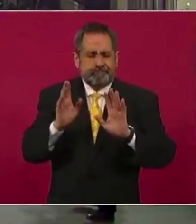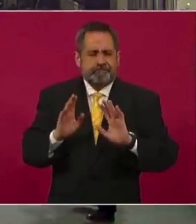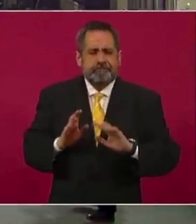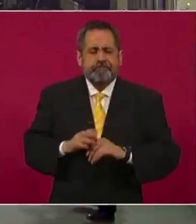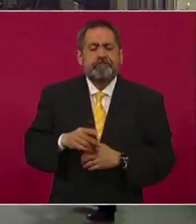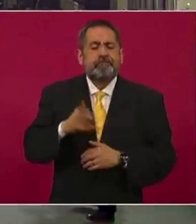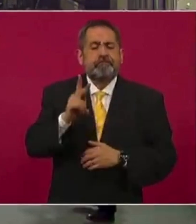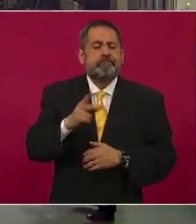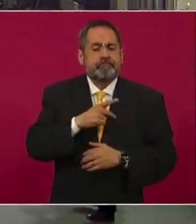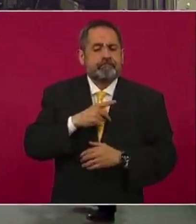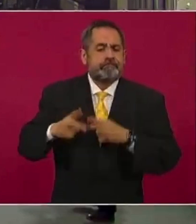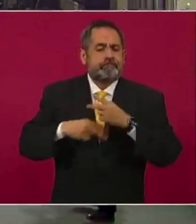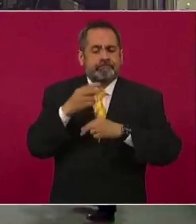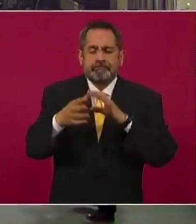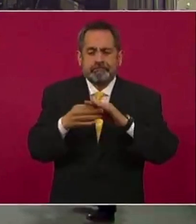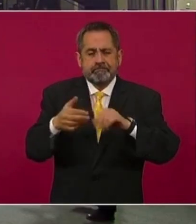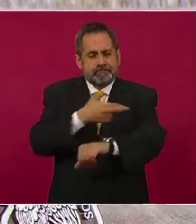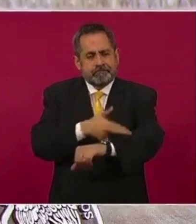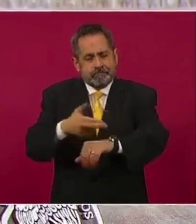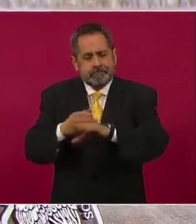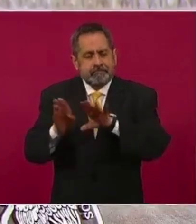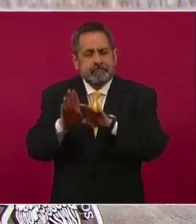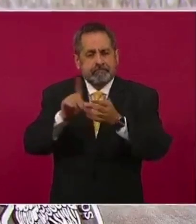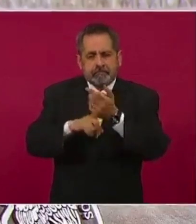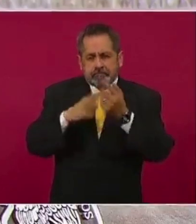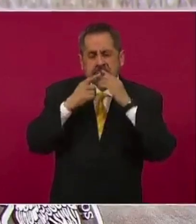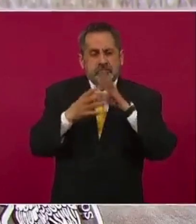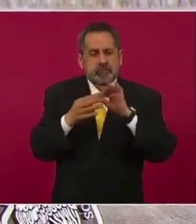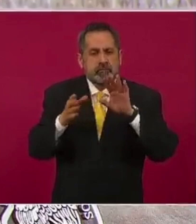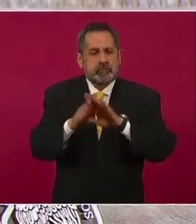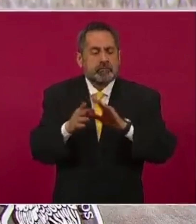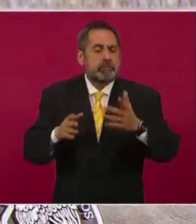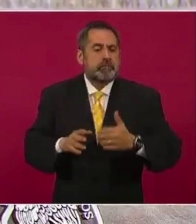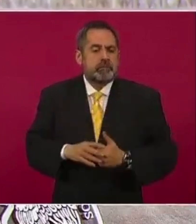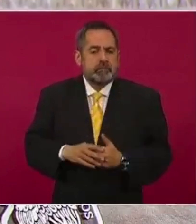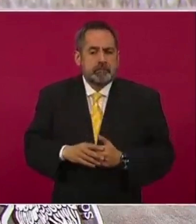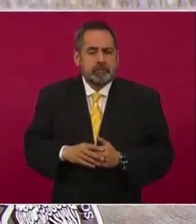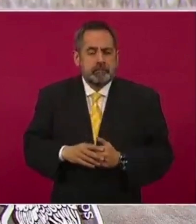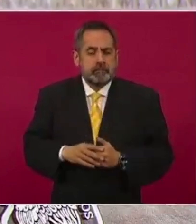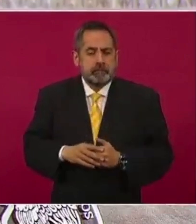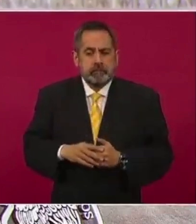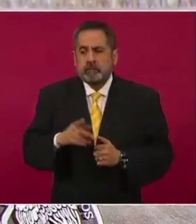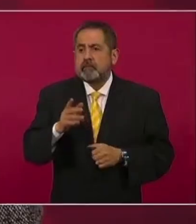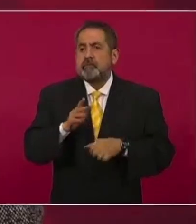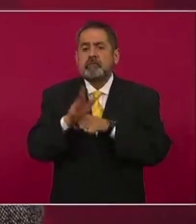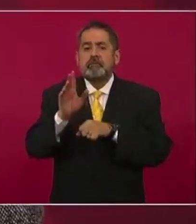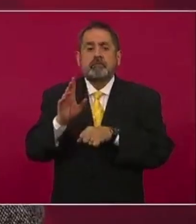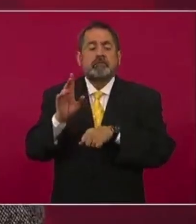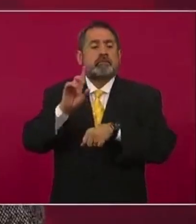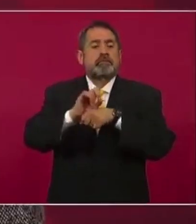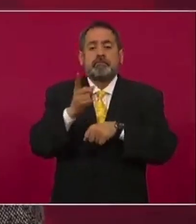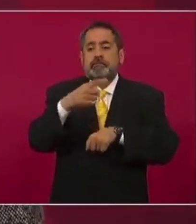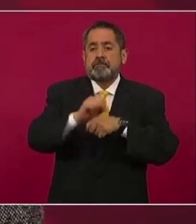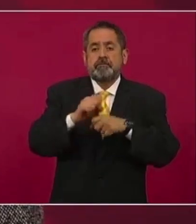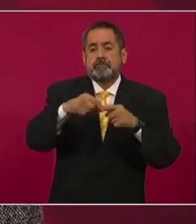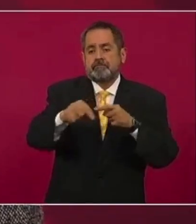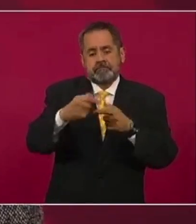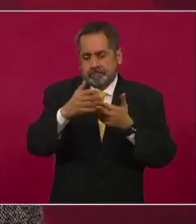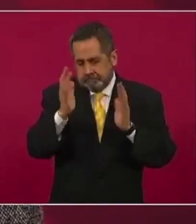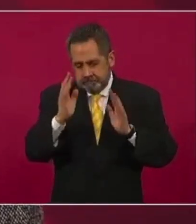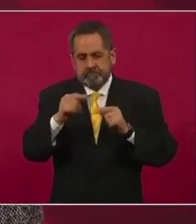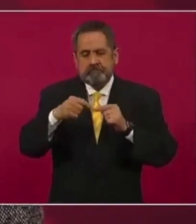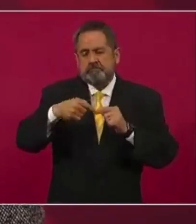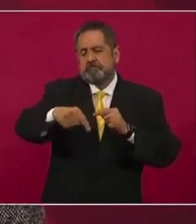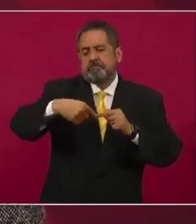tenemos en la operación y pienso que en unas semanas, pocas no voy a poner números, pero